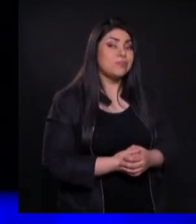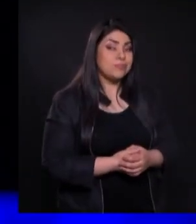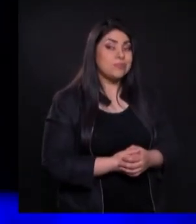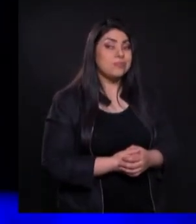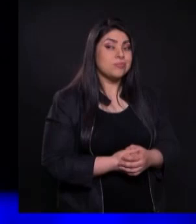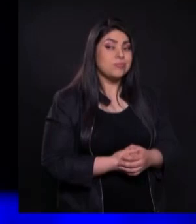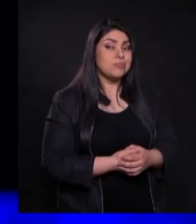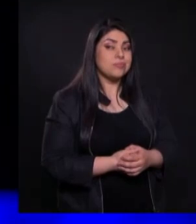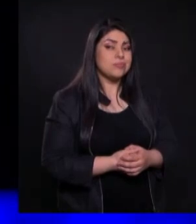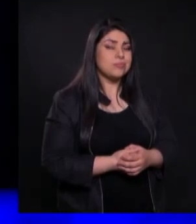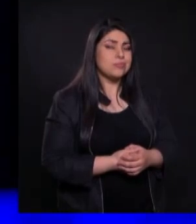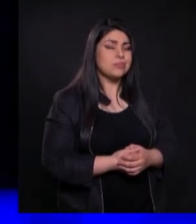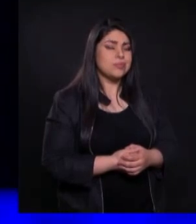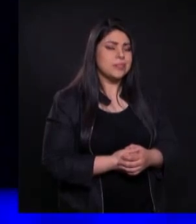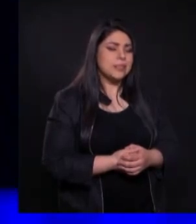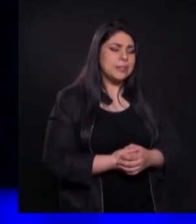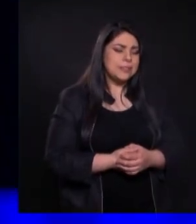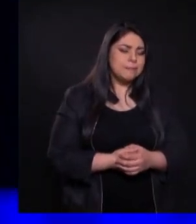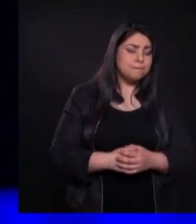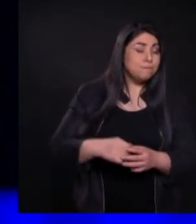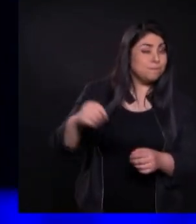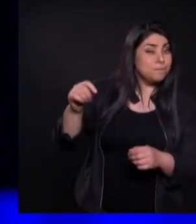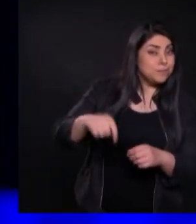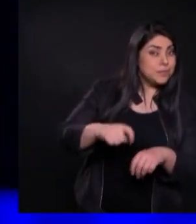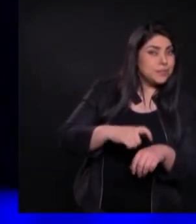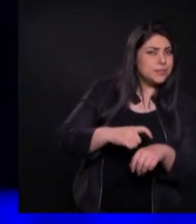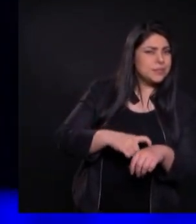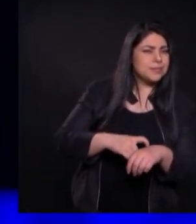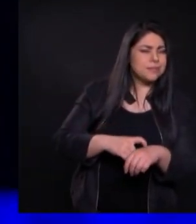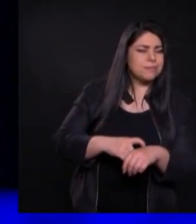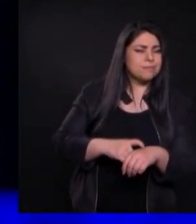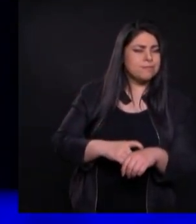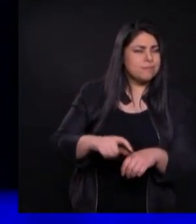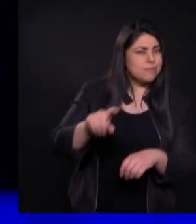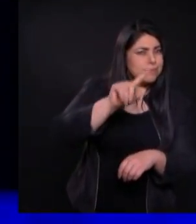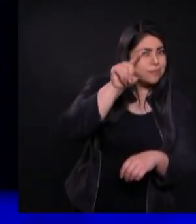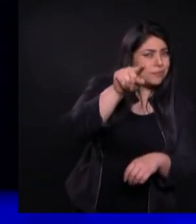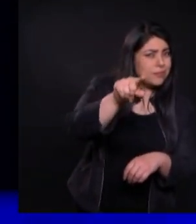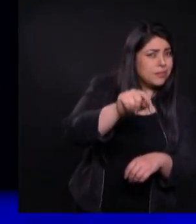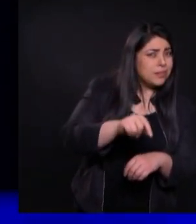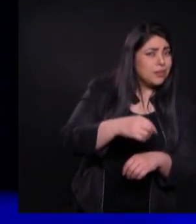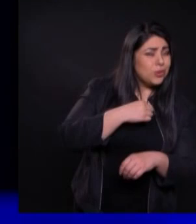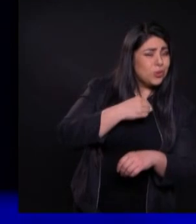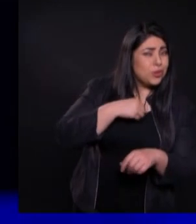Te hago una pregunta En esta noche Quisiera servir Como Jesús